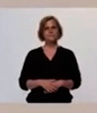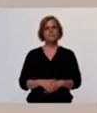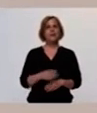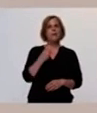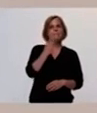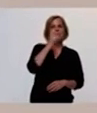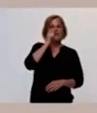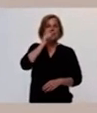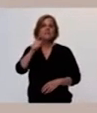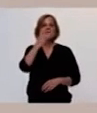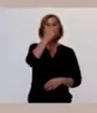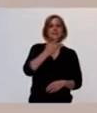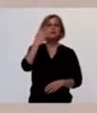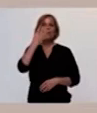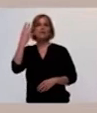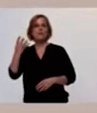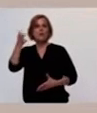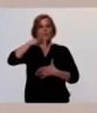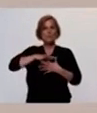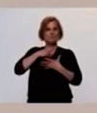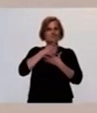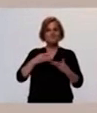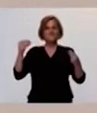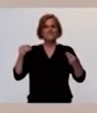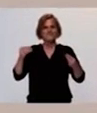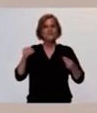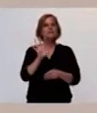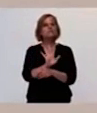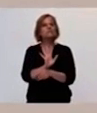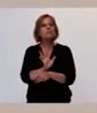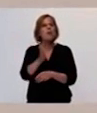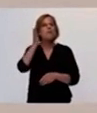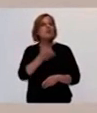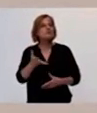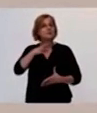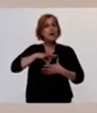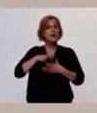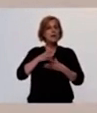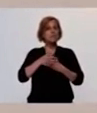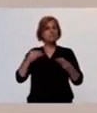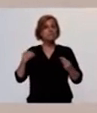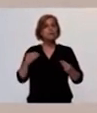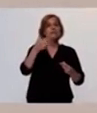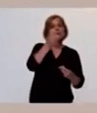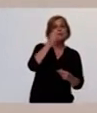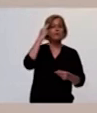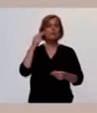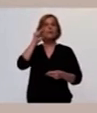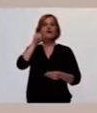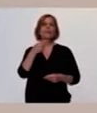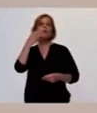20.344 recuperados, que da una tasa de recuperación del 69,7%,